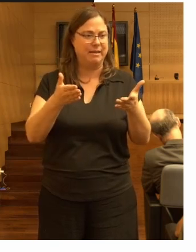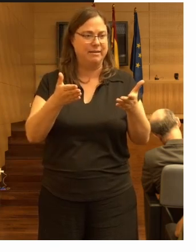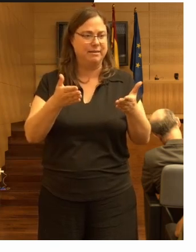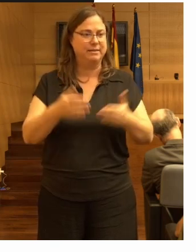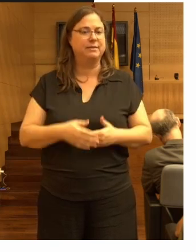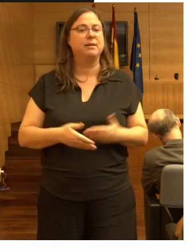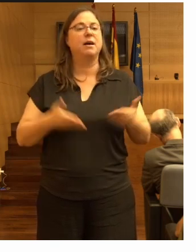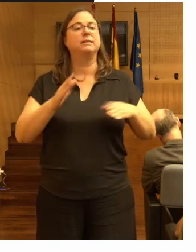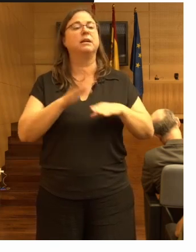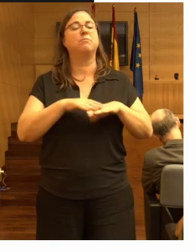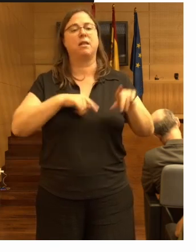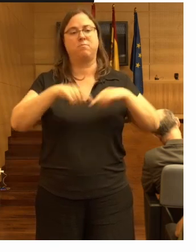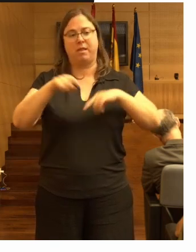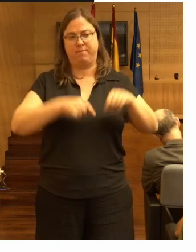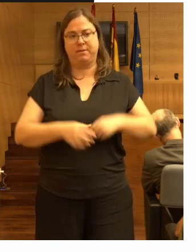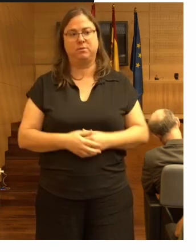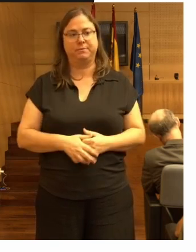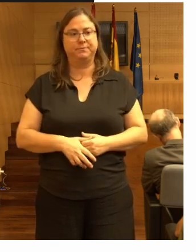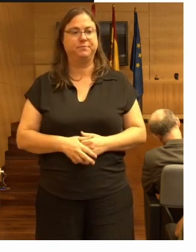al desplazamiento